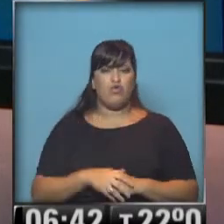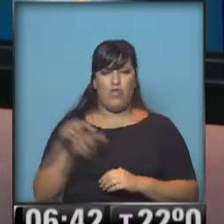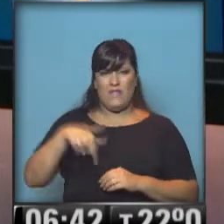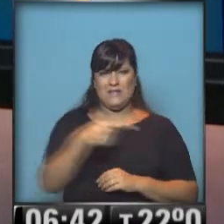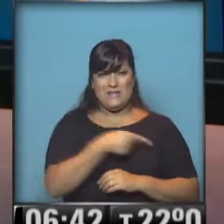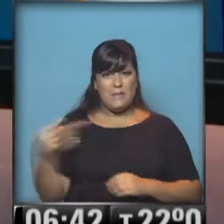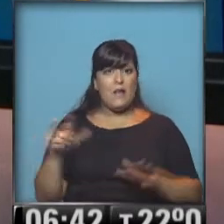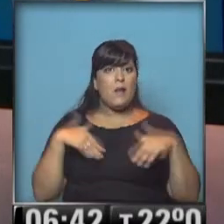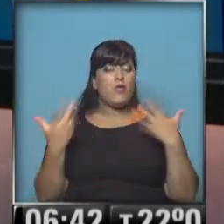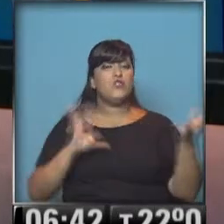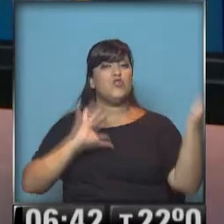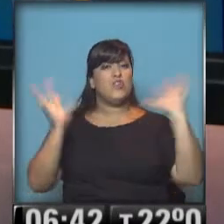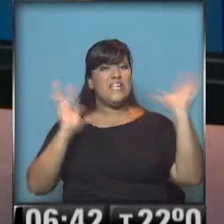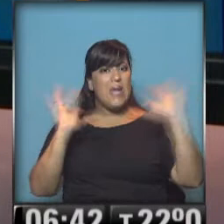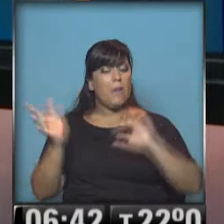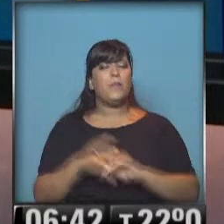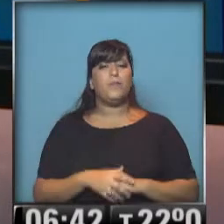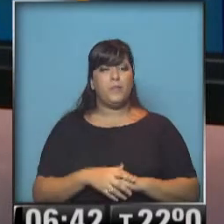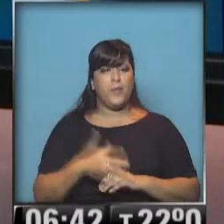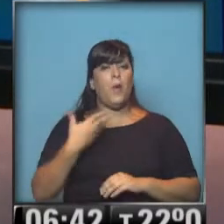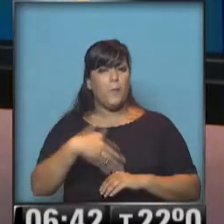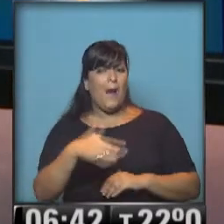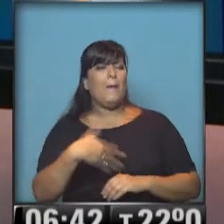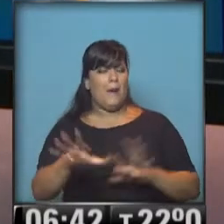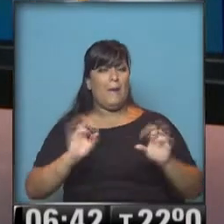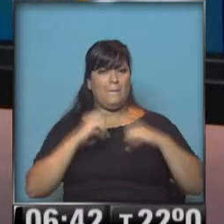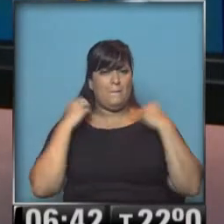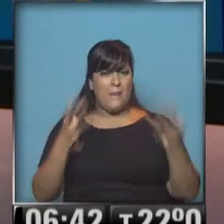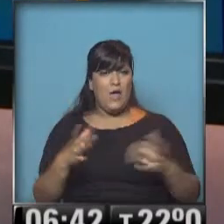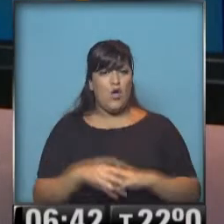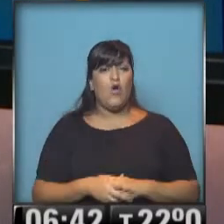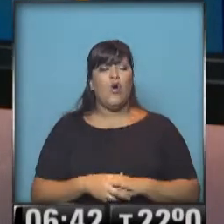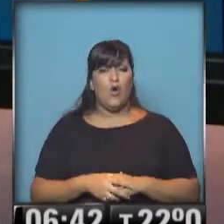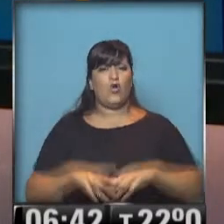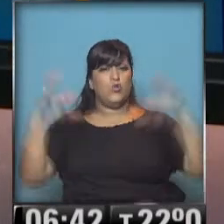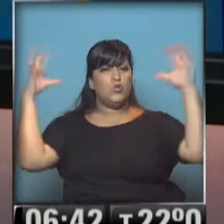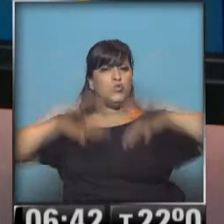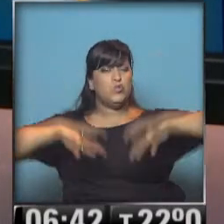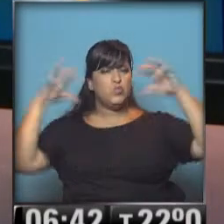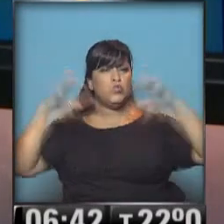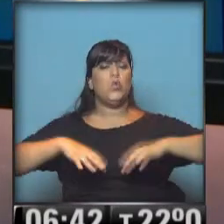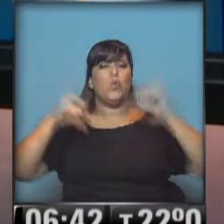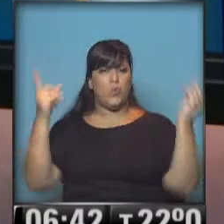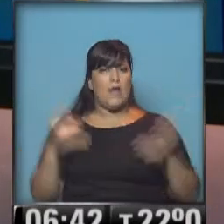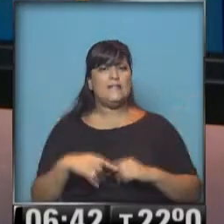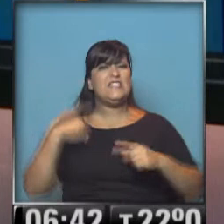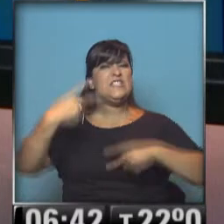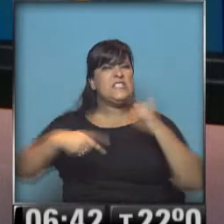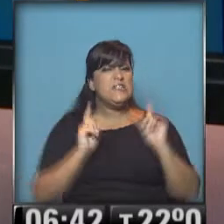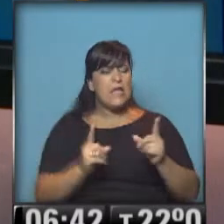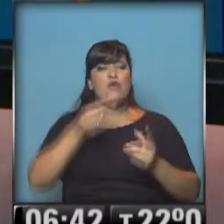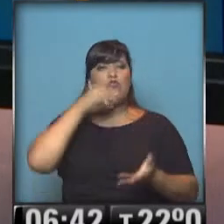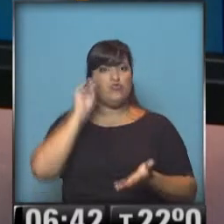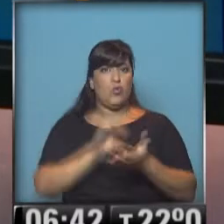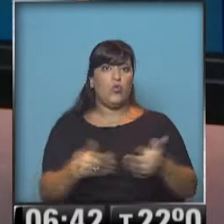semana, así que las condiciones meteorológicas ya se están acomodando un poquitito, ya comienzan las lluvias a ingresar un poquitito más seguido al oeste de Chubut.